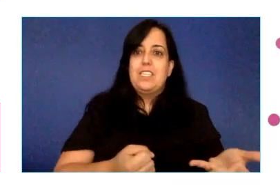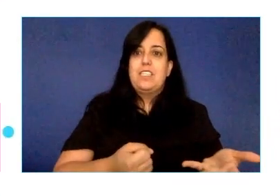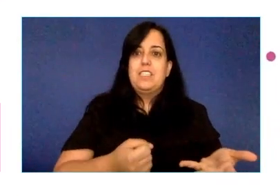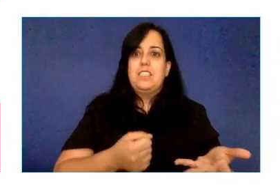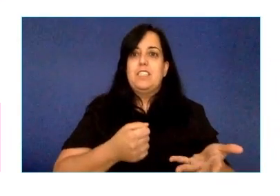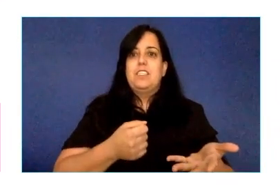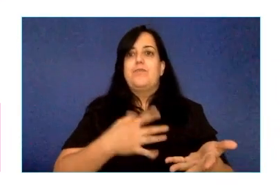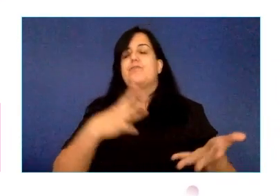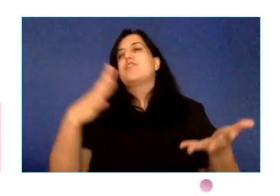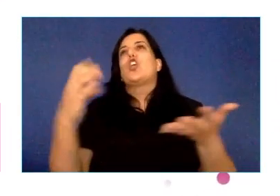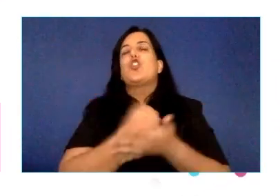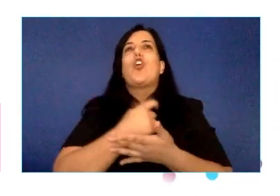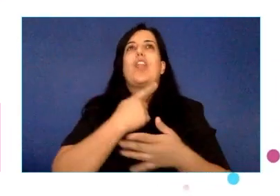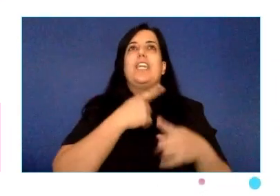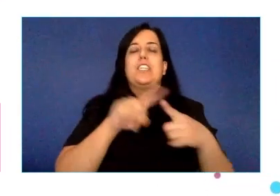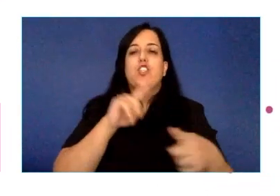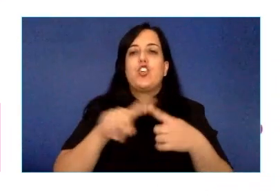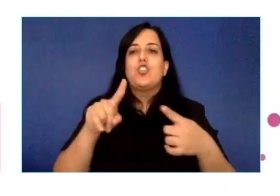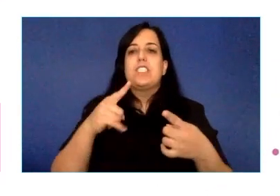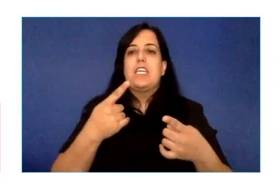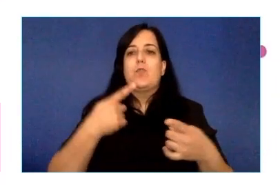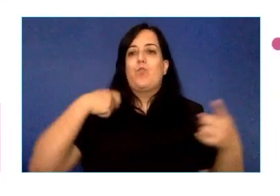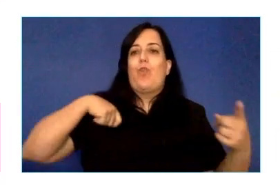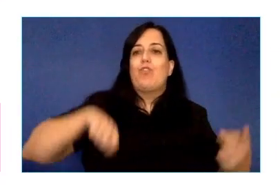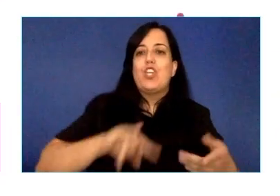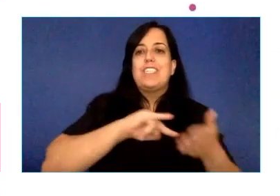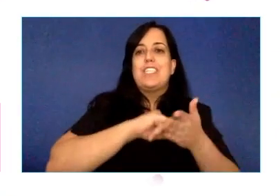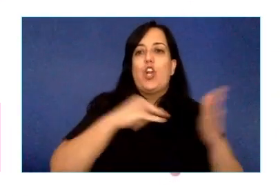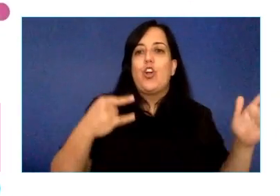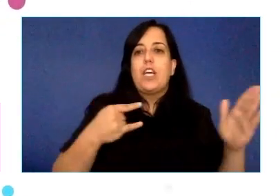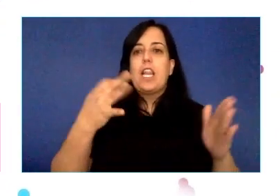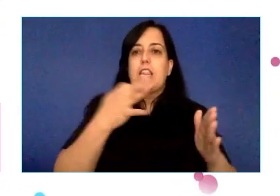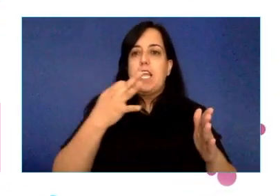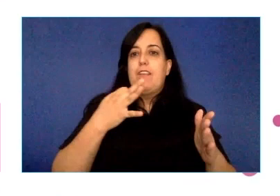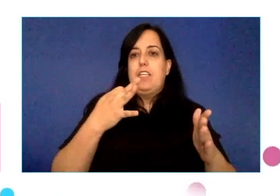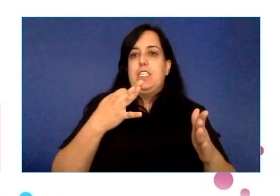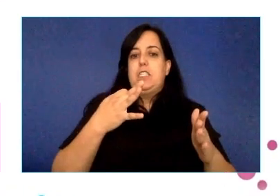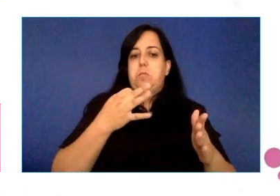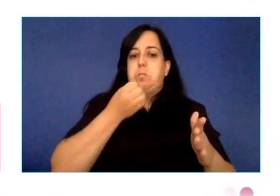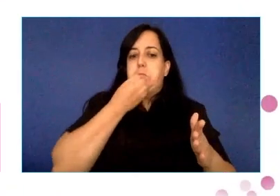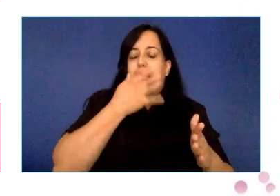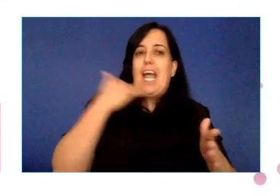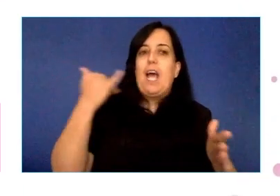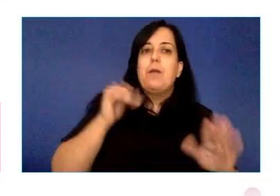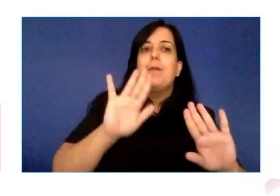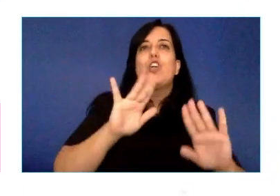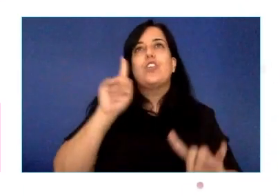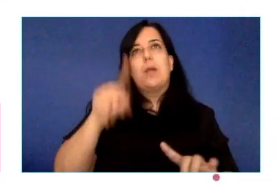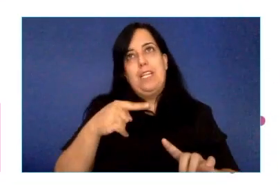tecnológicas se les tienen que dar bien o cualquier otra profesión pero hay que estudiar y hay que formarse